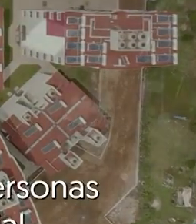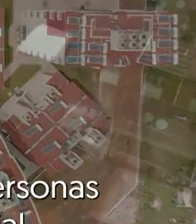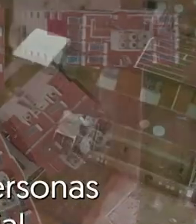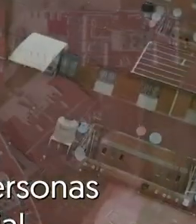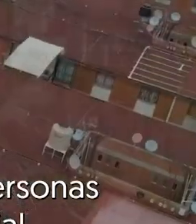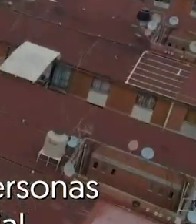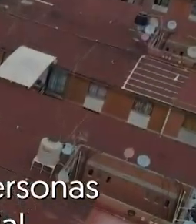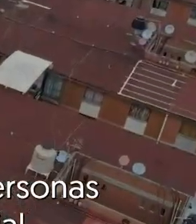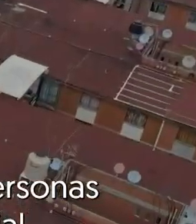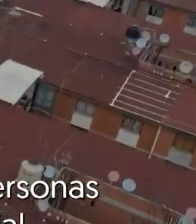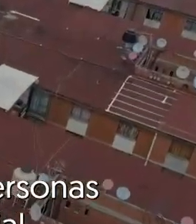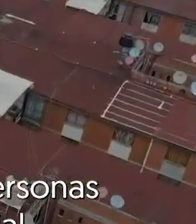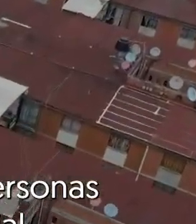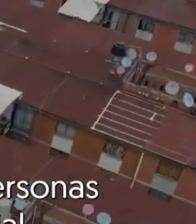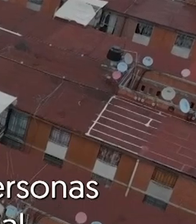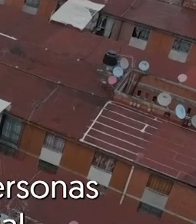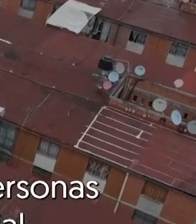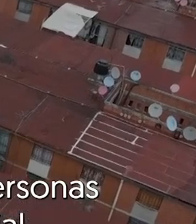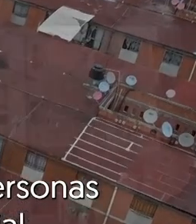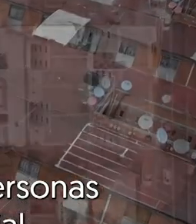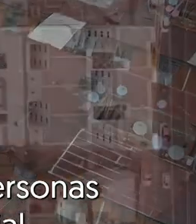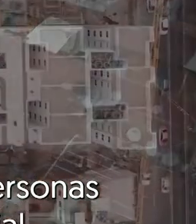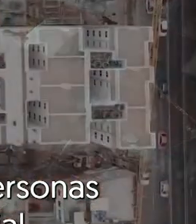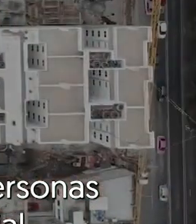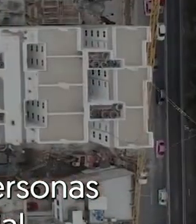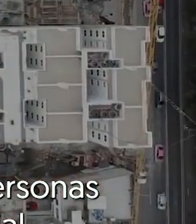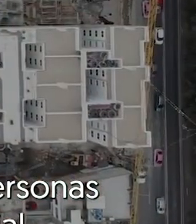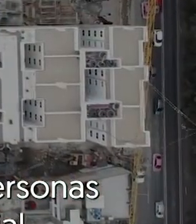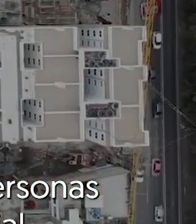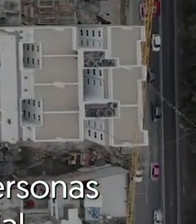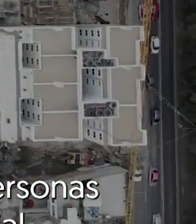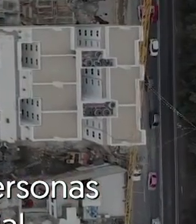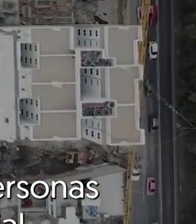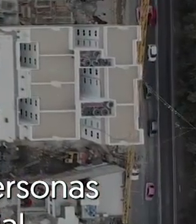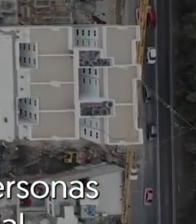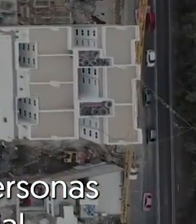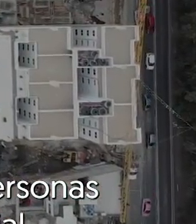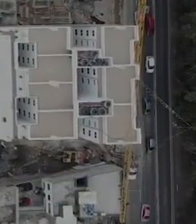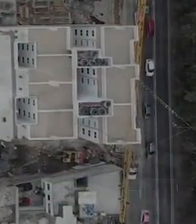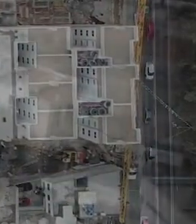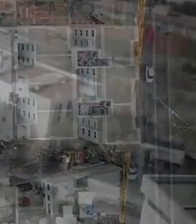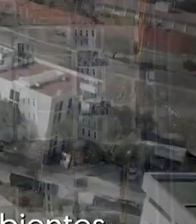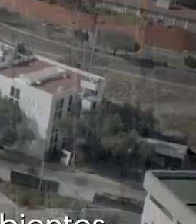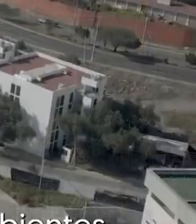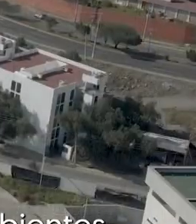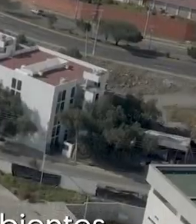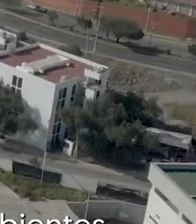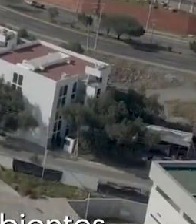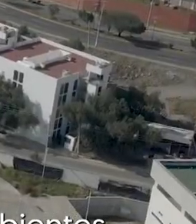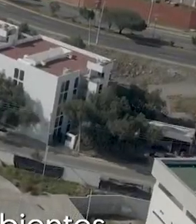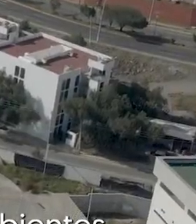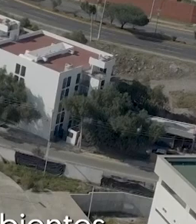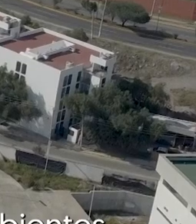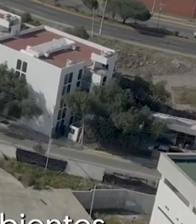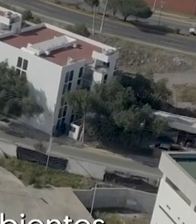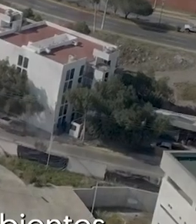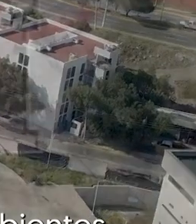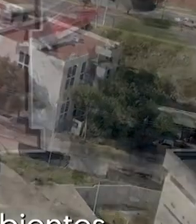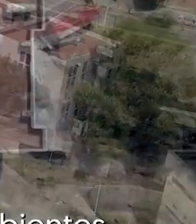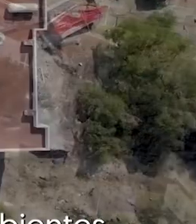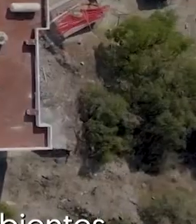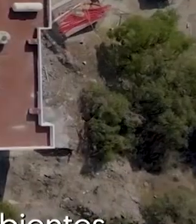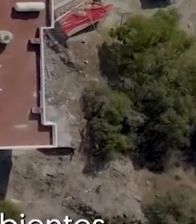construiremos 500 mil viviendas para personas que no cuentan con seguridad social y otras 500 mil